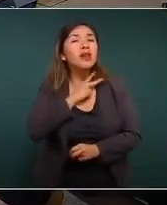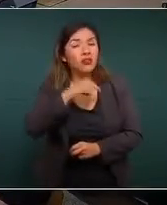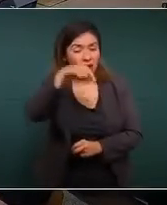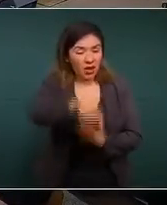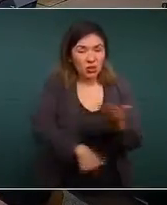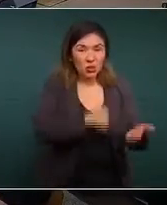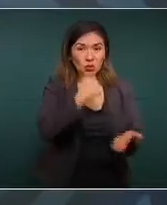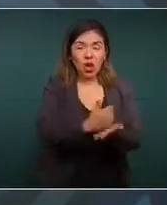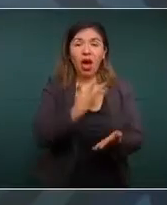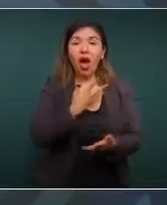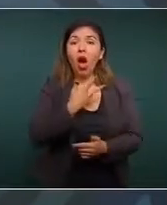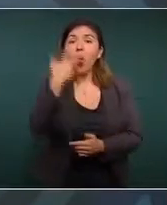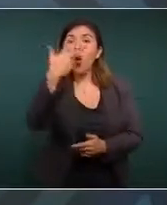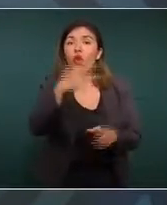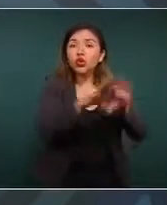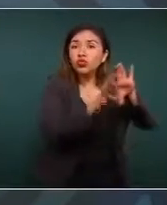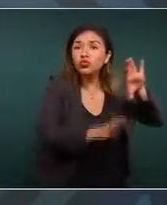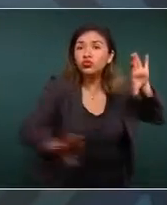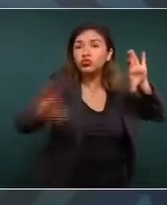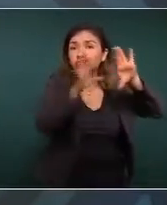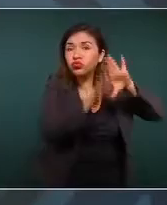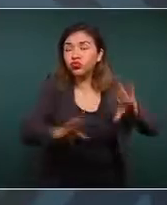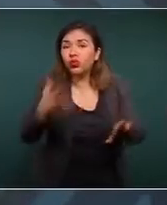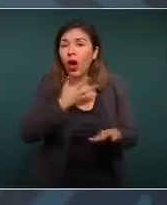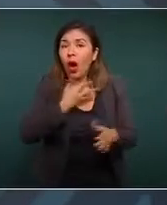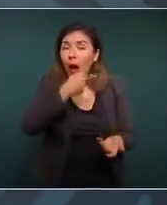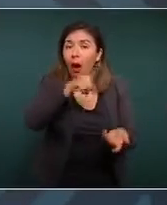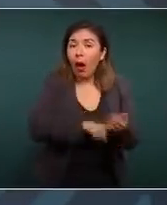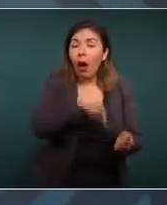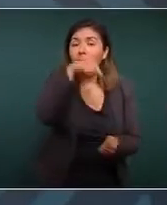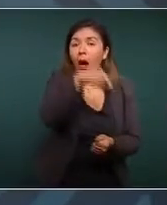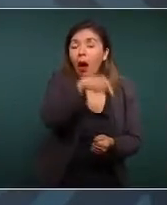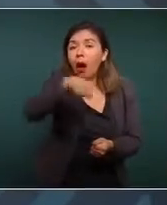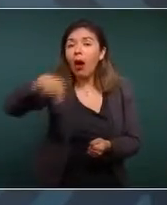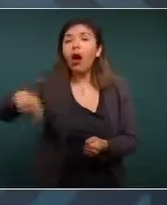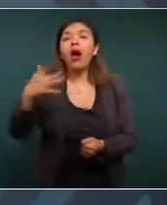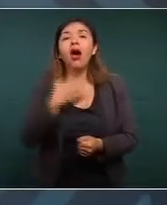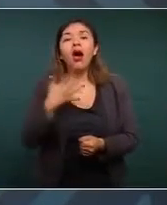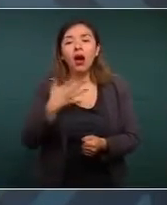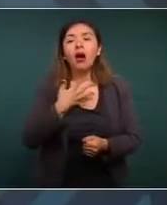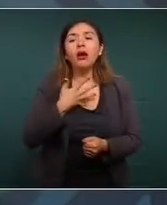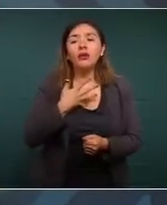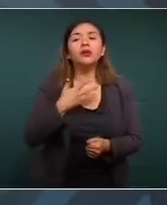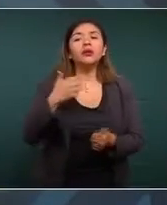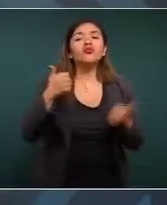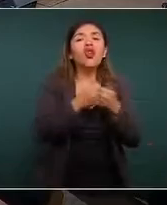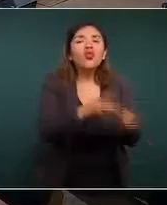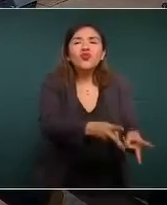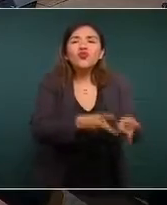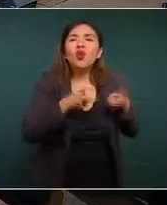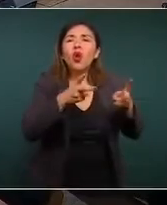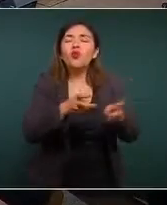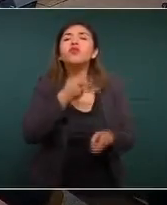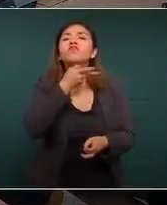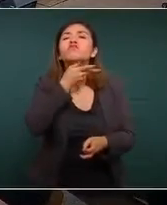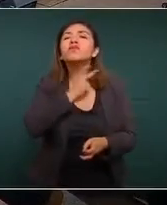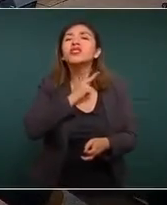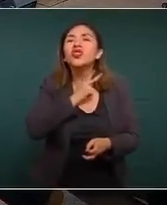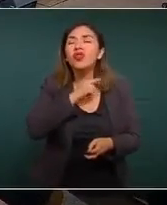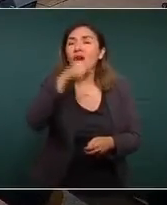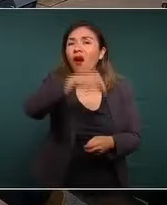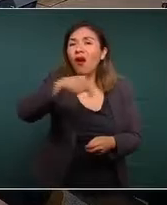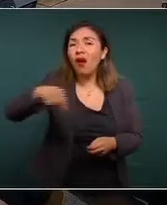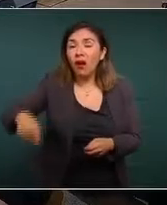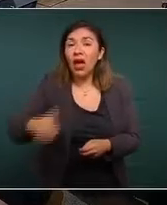en la ciudad hay ocho ductos, llegan ocho ductos en los cuales se hacen tomas clandestinas en estas seis